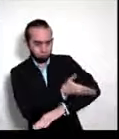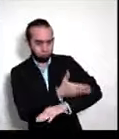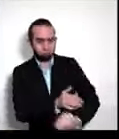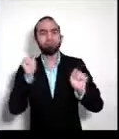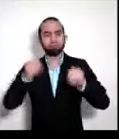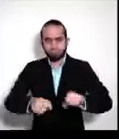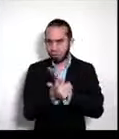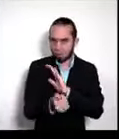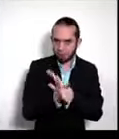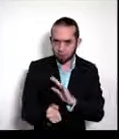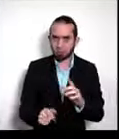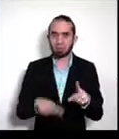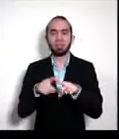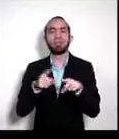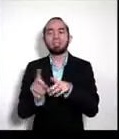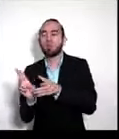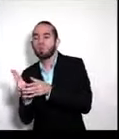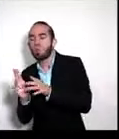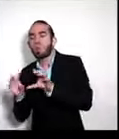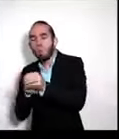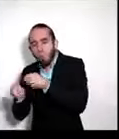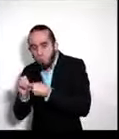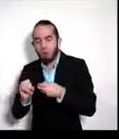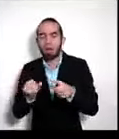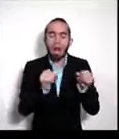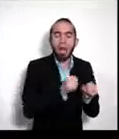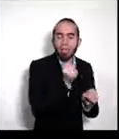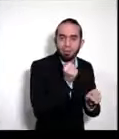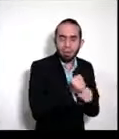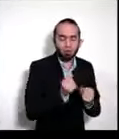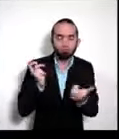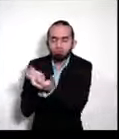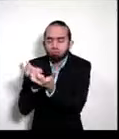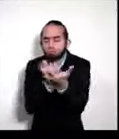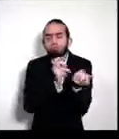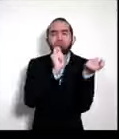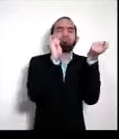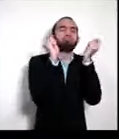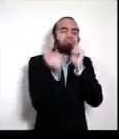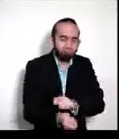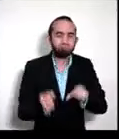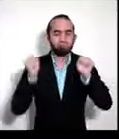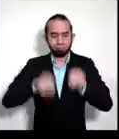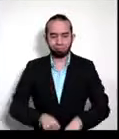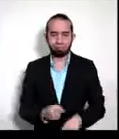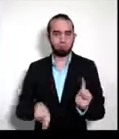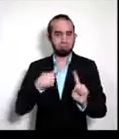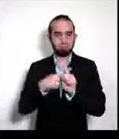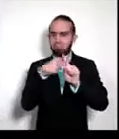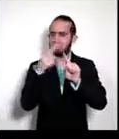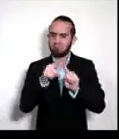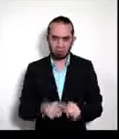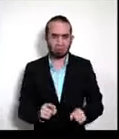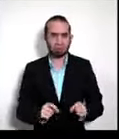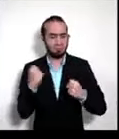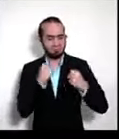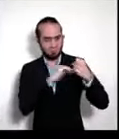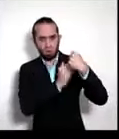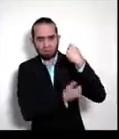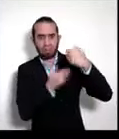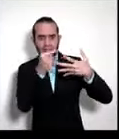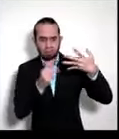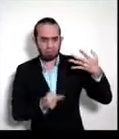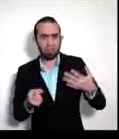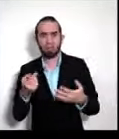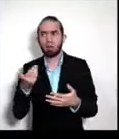unidades y áreas de trabajo, y pues todas las fortalezas que han puesto Procómer los